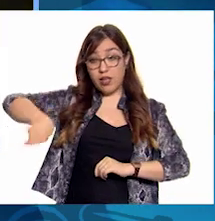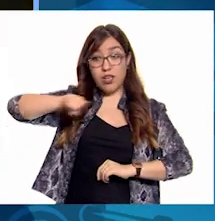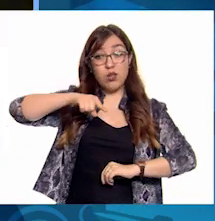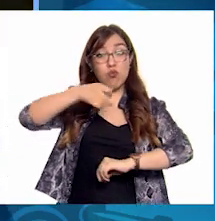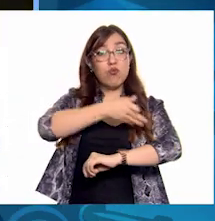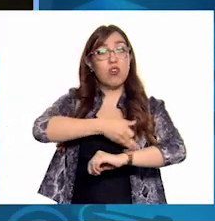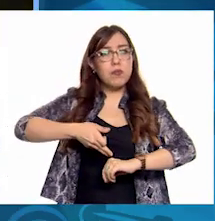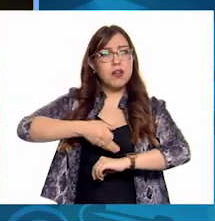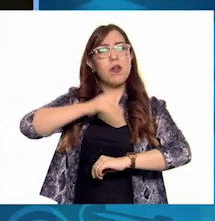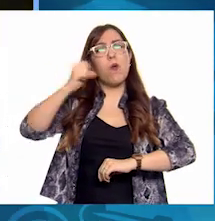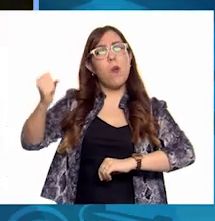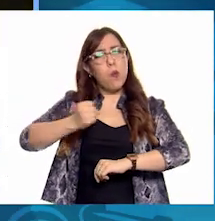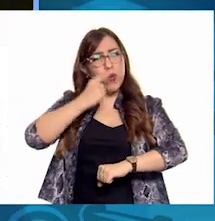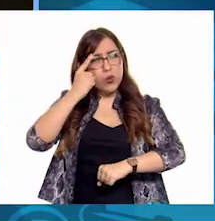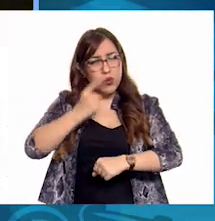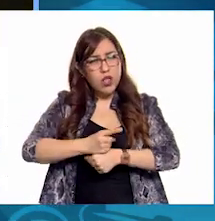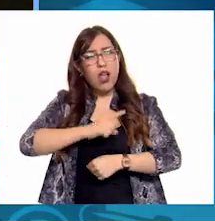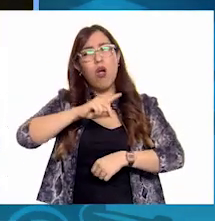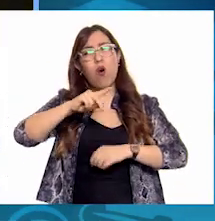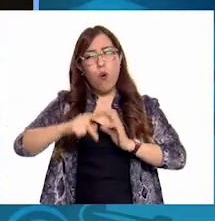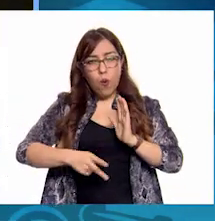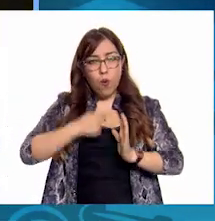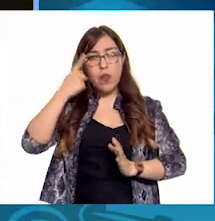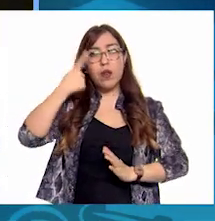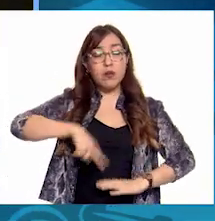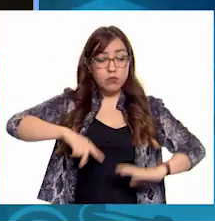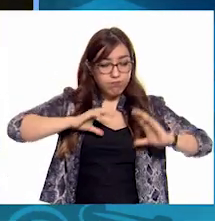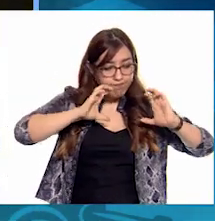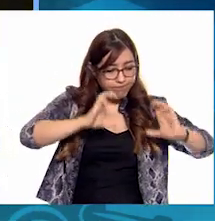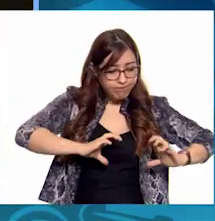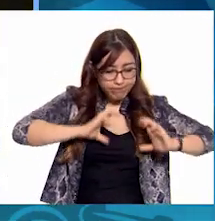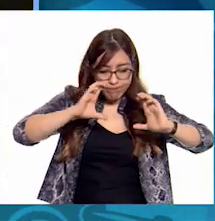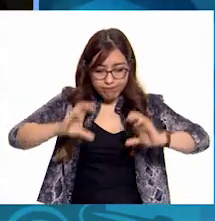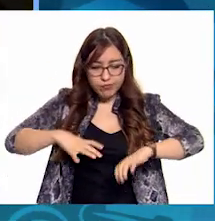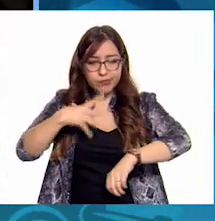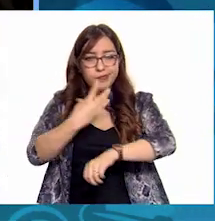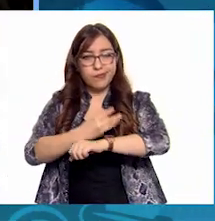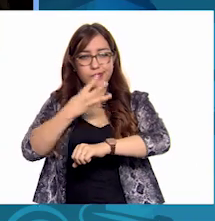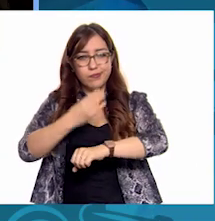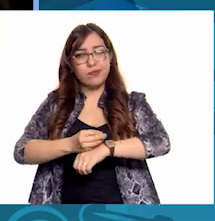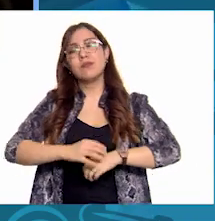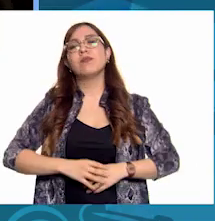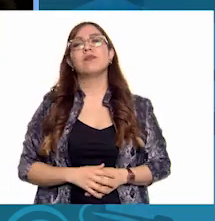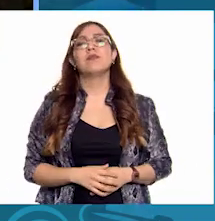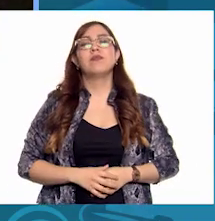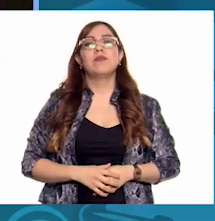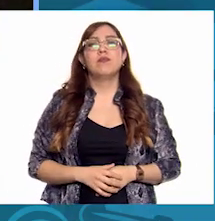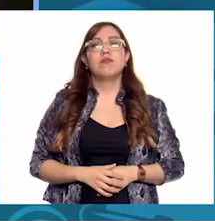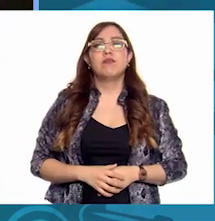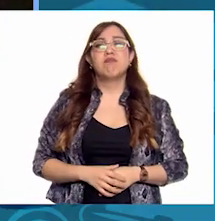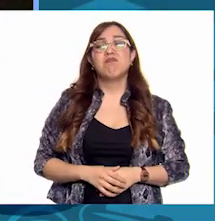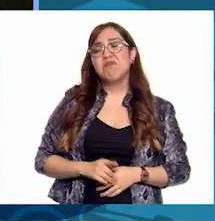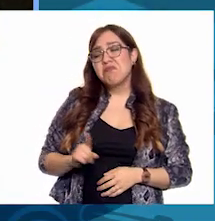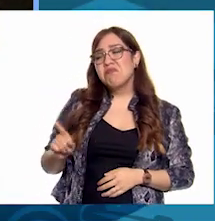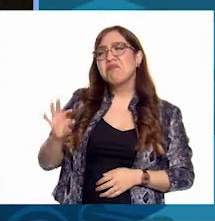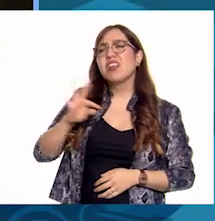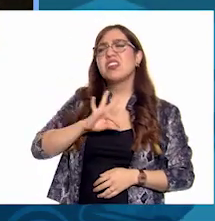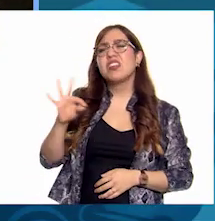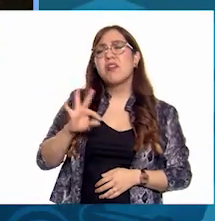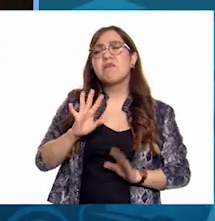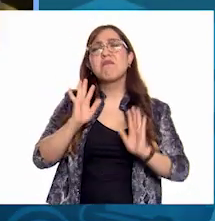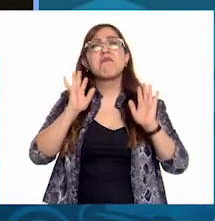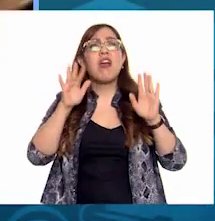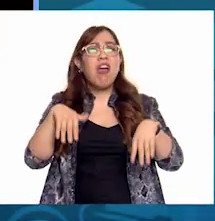arreglar las cosas Lo fácil era, pues, despedirse Y abandonar ese